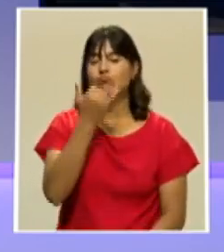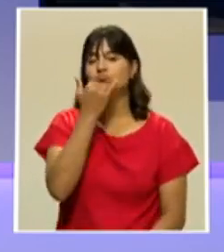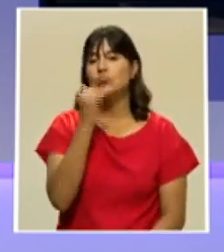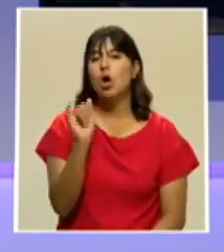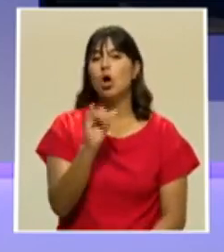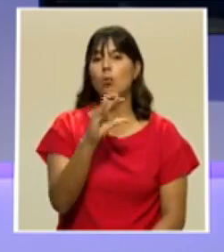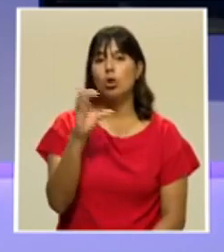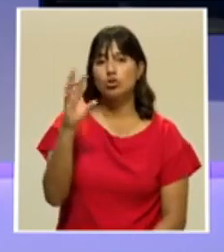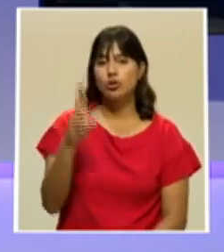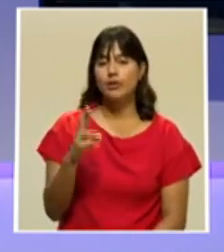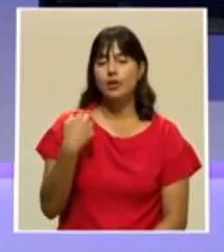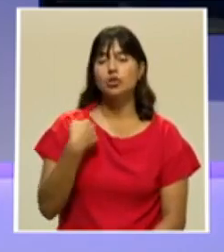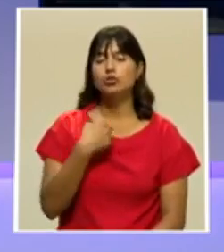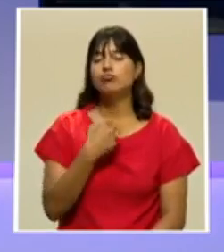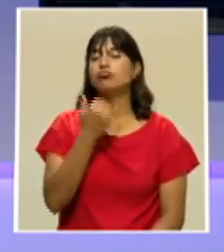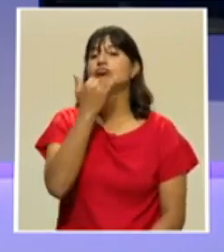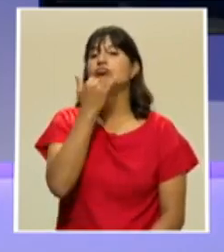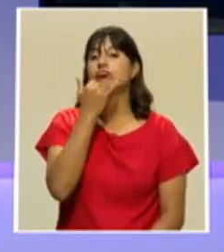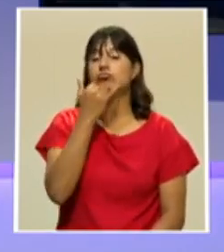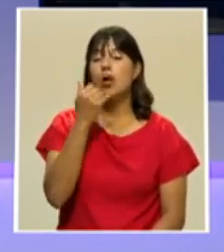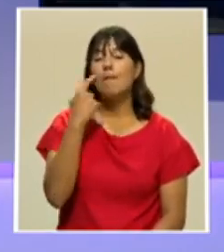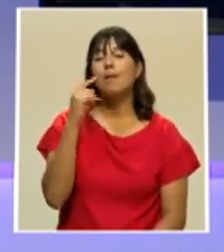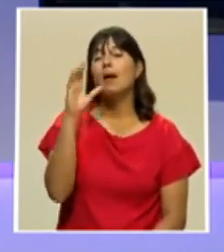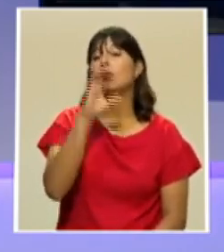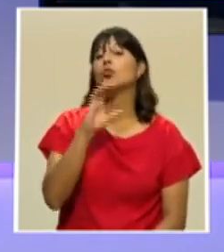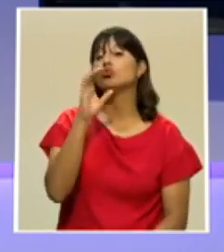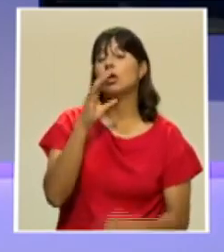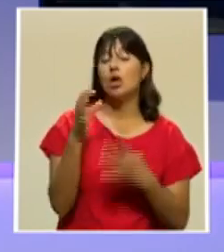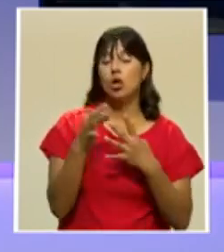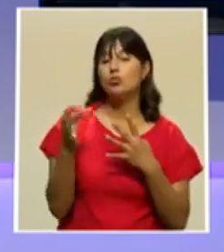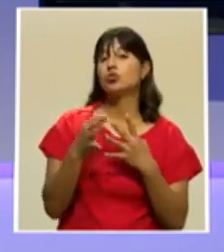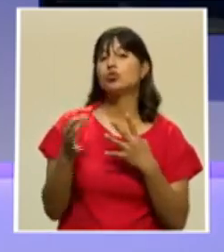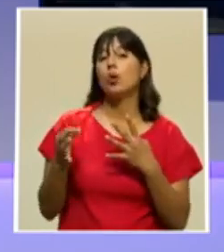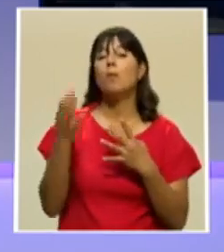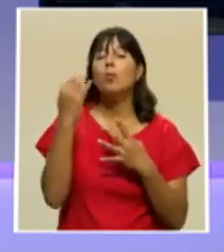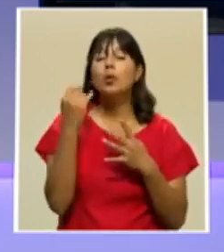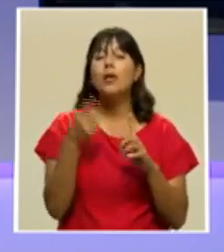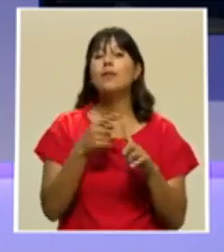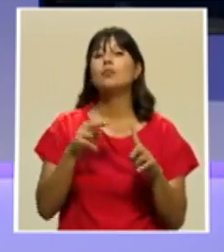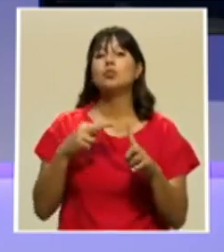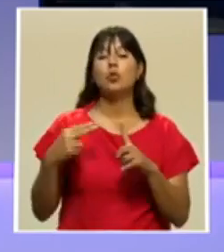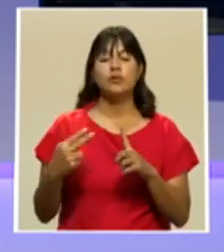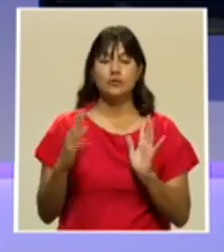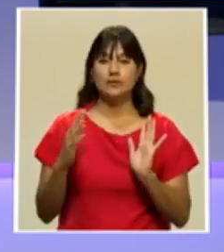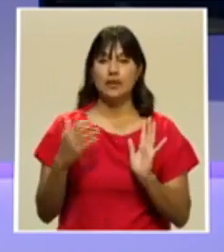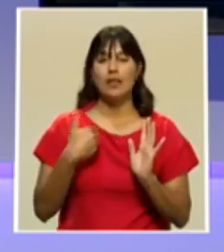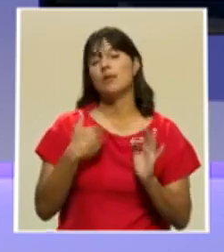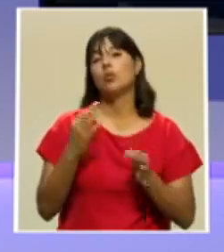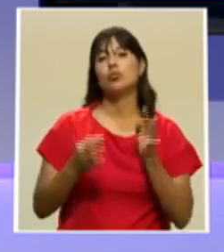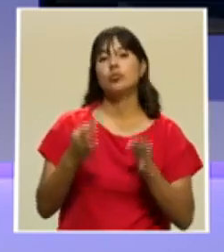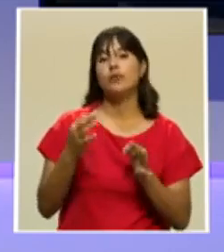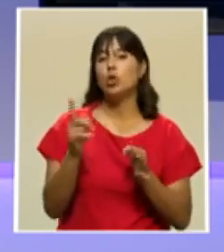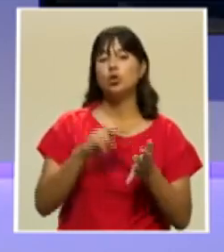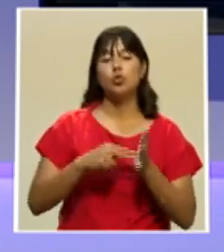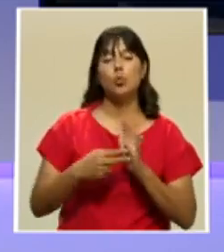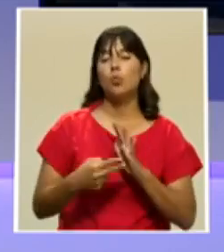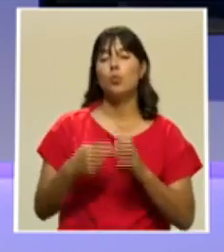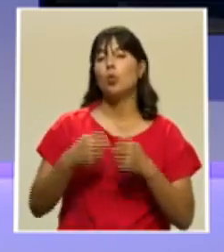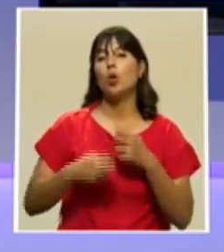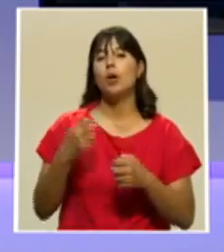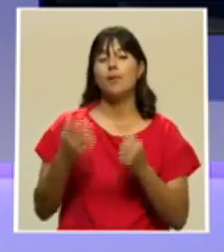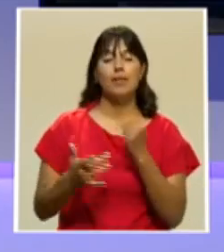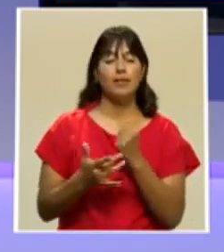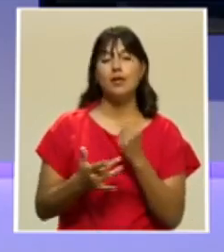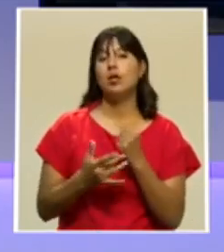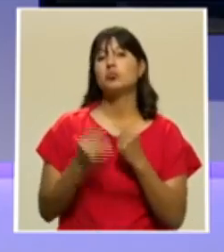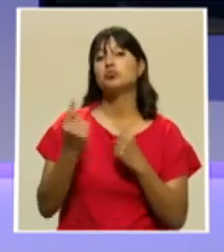hemos fallado los gobiernos en buscar alternativas porque técnicamente existen. Es decir, no es un problema tecnológico, es un problema de